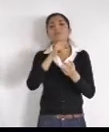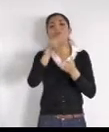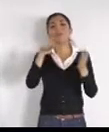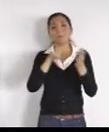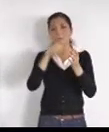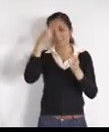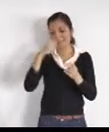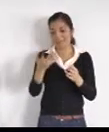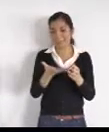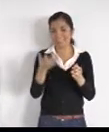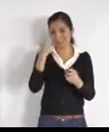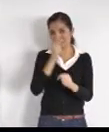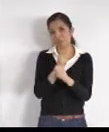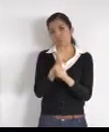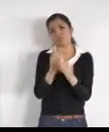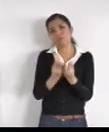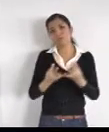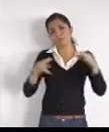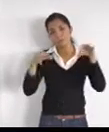también por el Facebook personal,